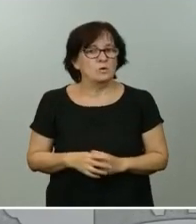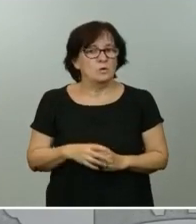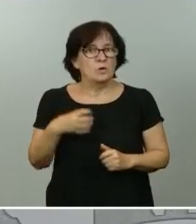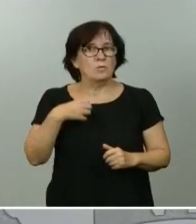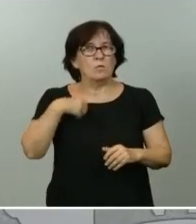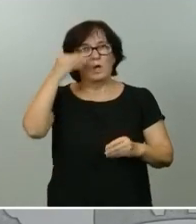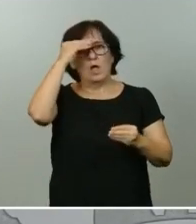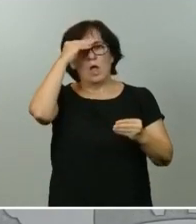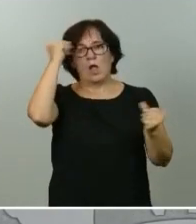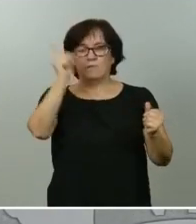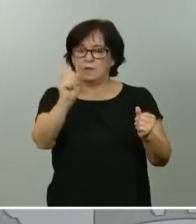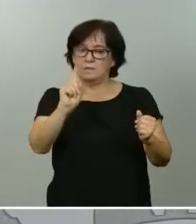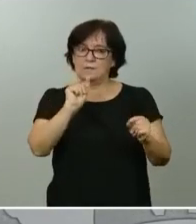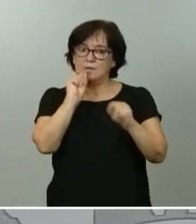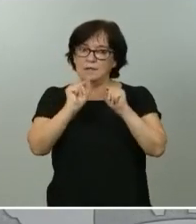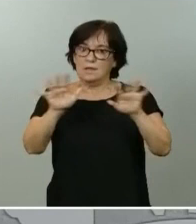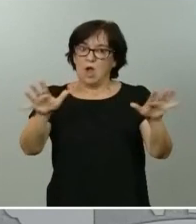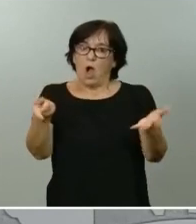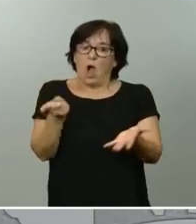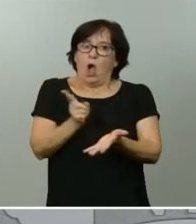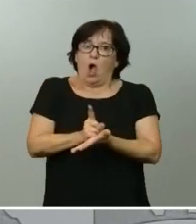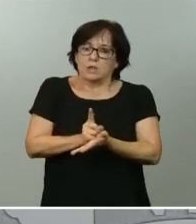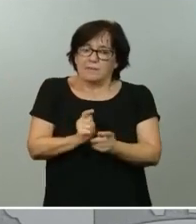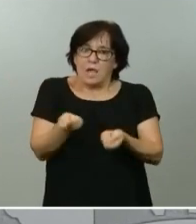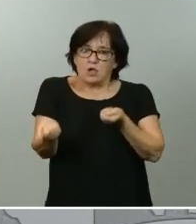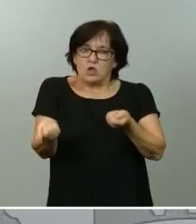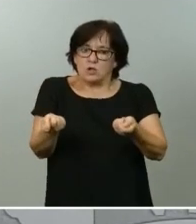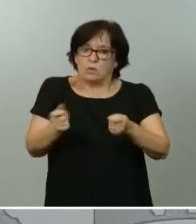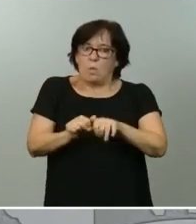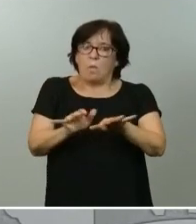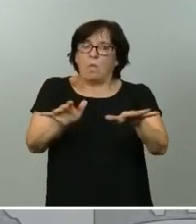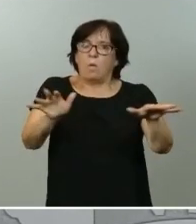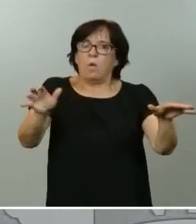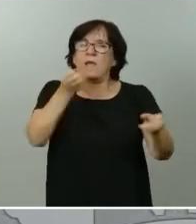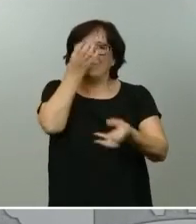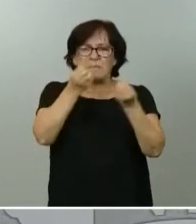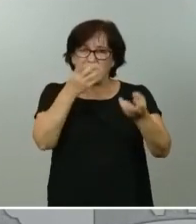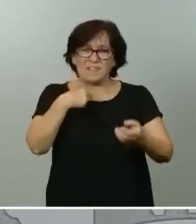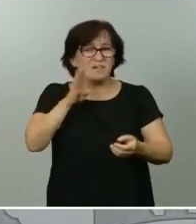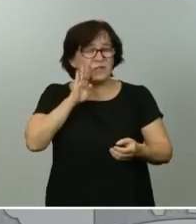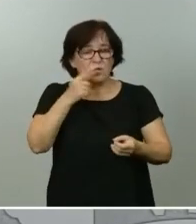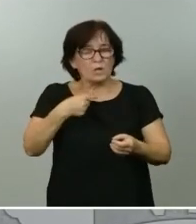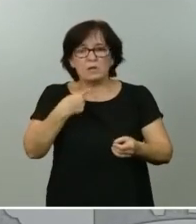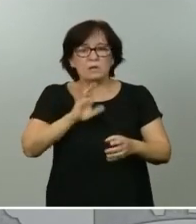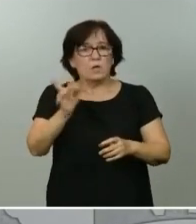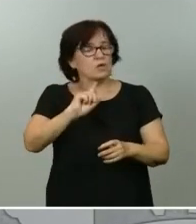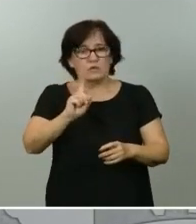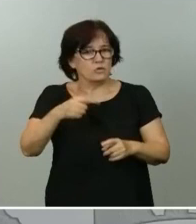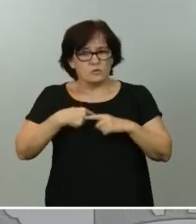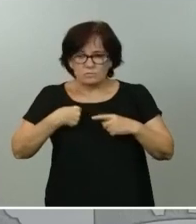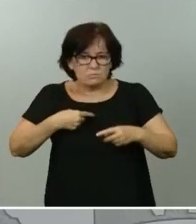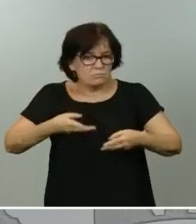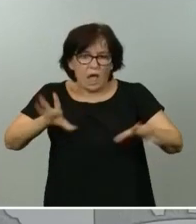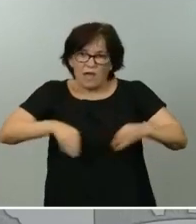pandemia vuelva a adueñarse de nuestra vida, como lo hizo desgraciadamente en primavera. Y quiero ser claro en este punto, no lo vamos a permitir, repito,